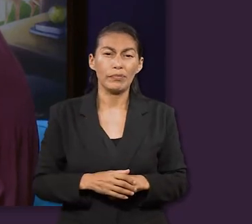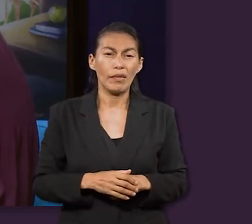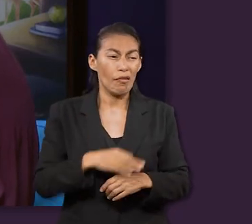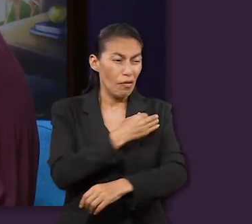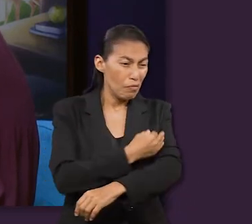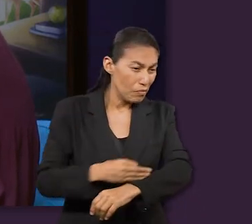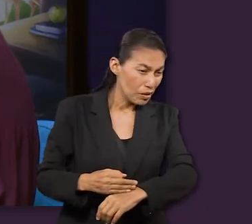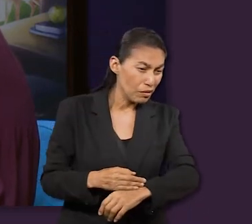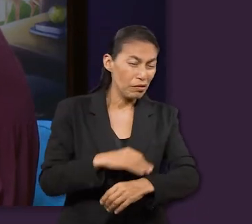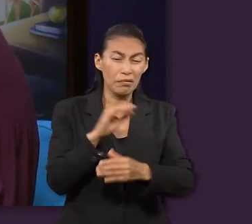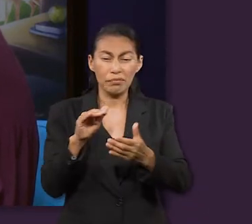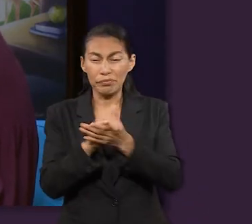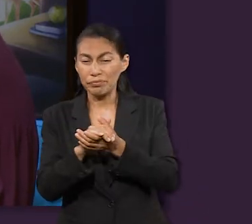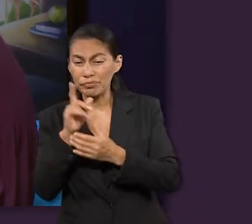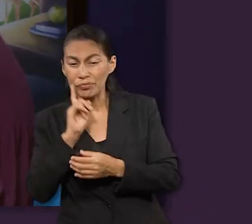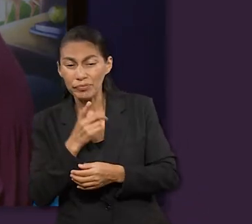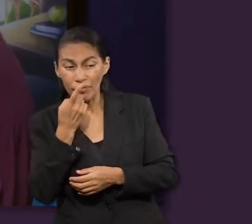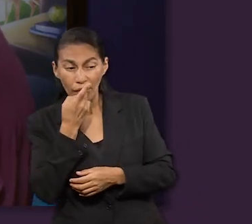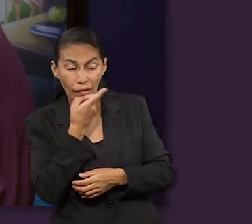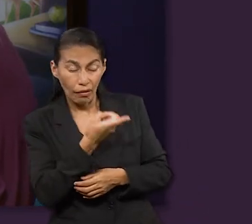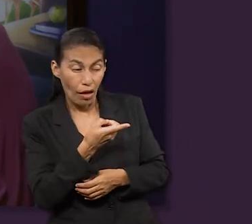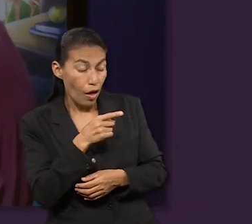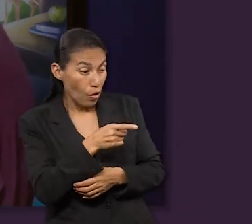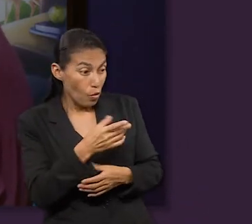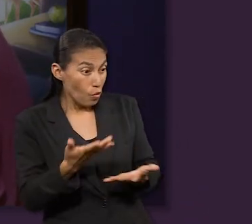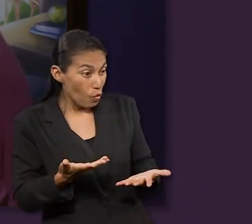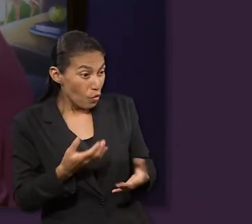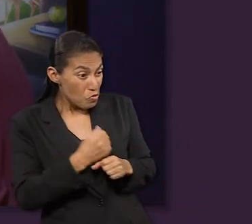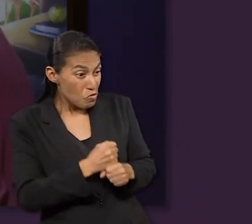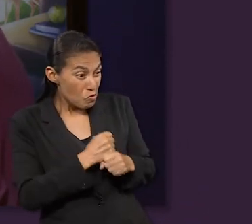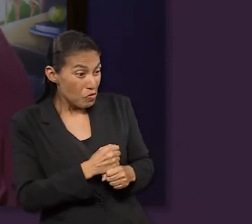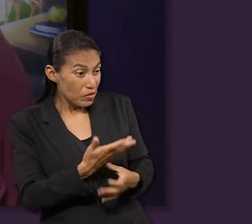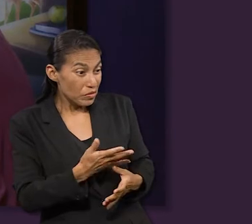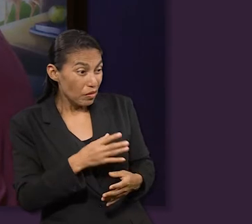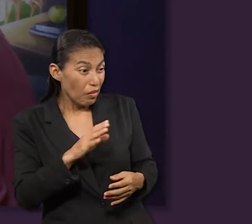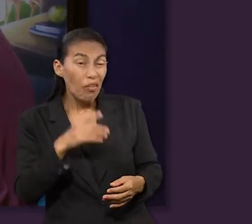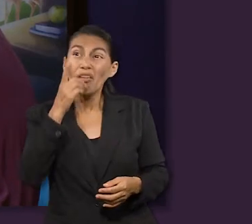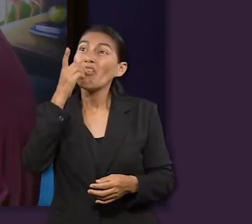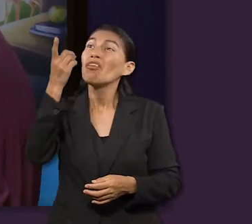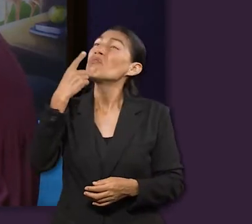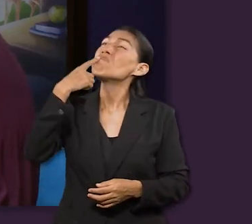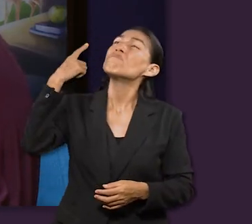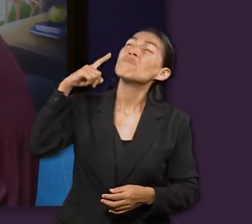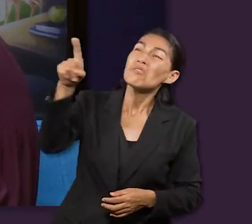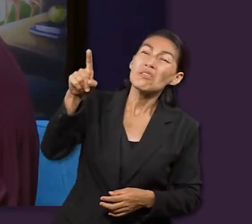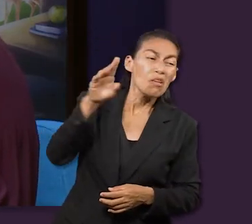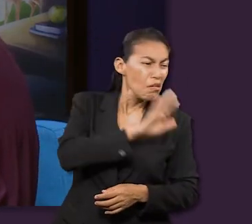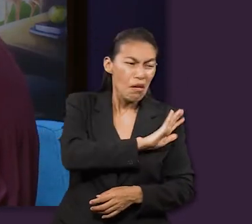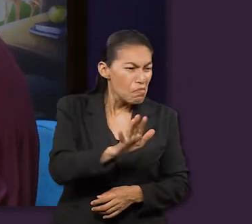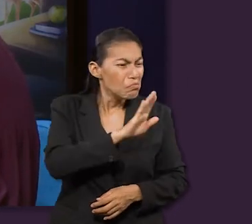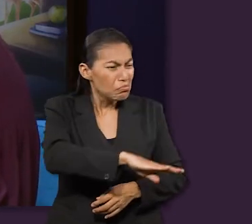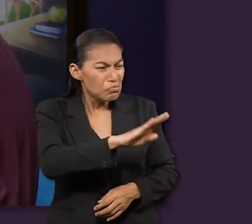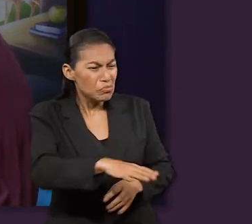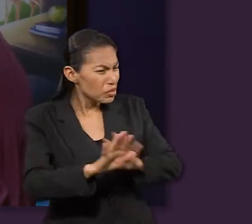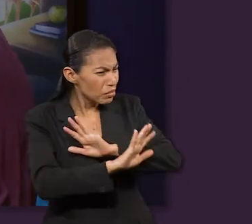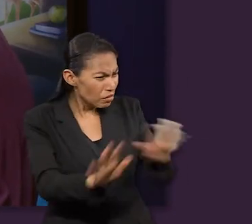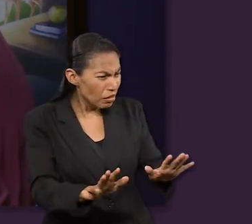incluso su esposa le dijo, maldice a Dios y muérete. Entonces, creo que ahí es donde entra la parte de